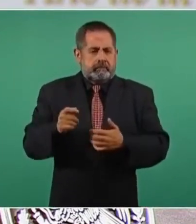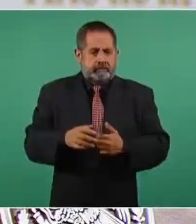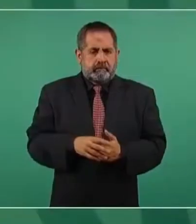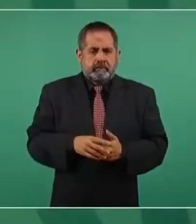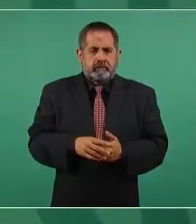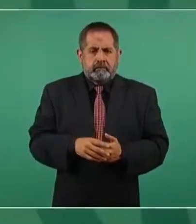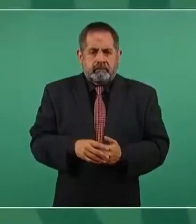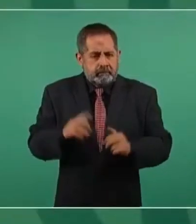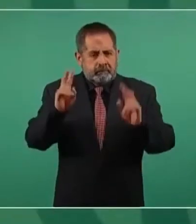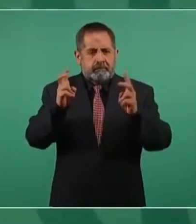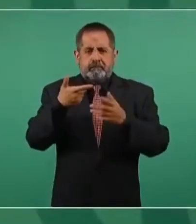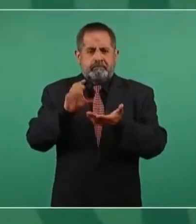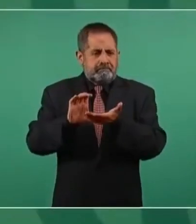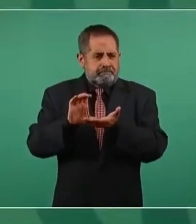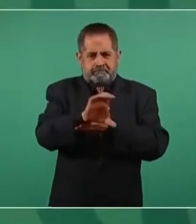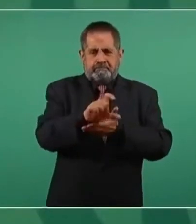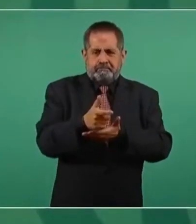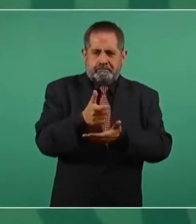temas de inversión